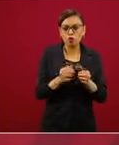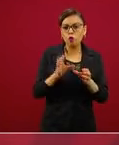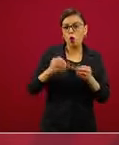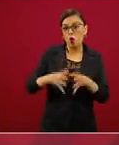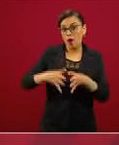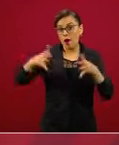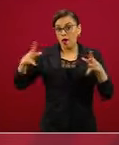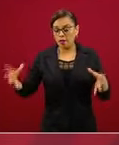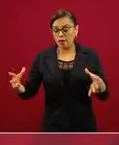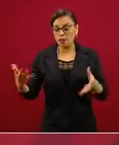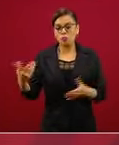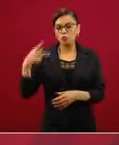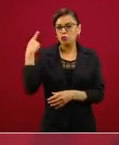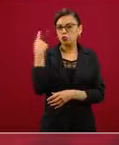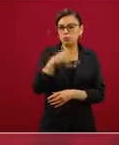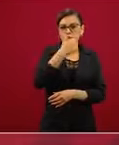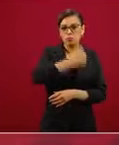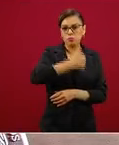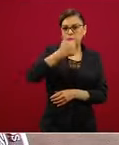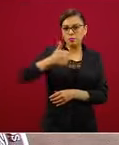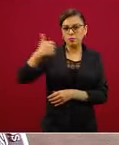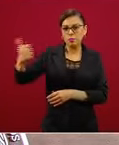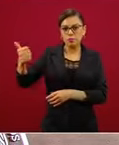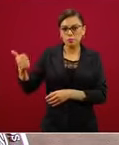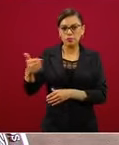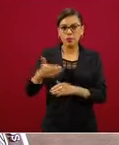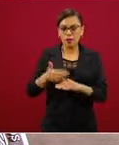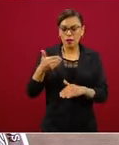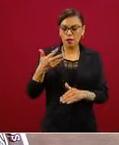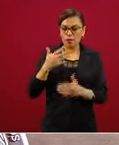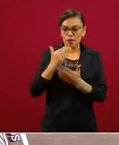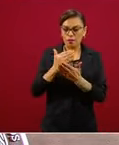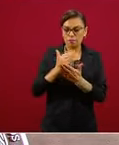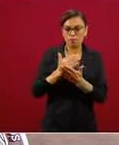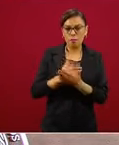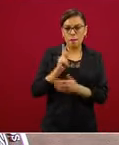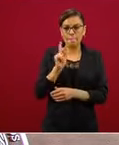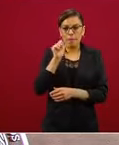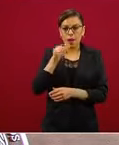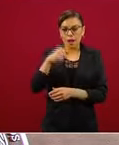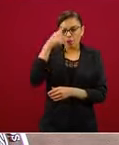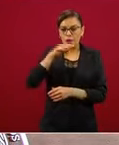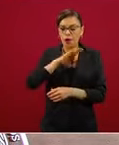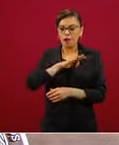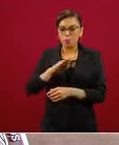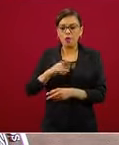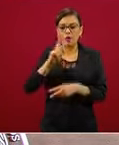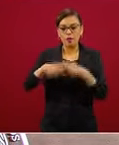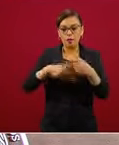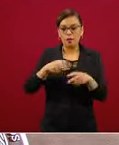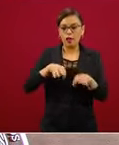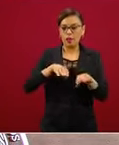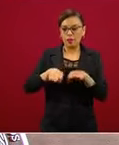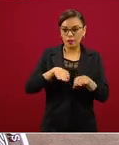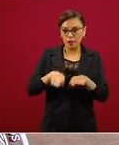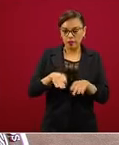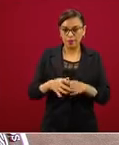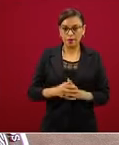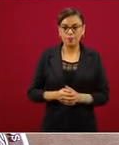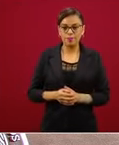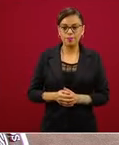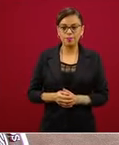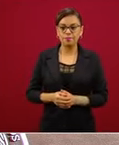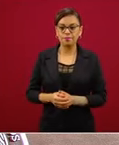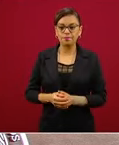tener sus propios planes de trabajo, elaborar cada uno de sus planes para ir determinando las